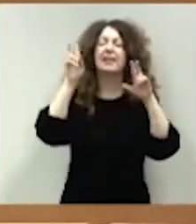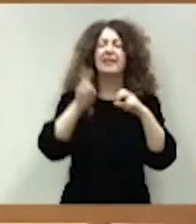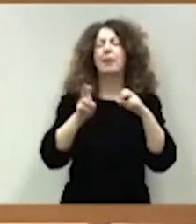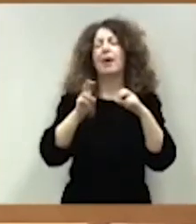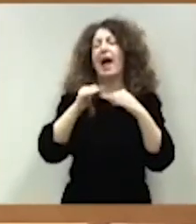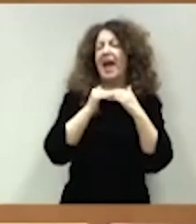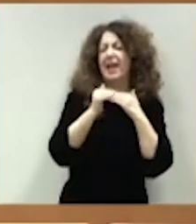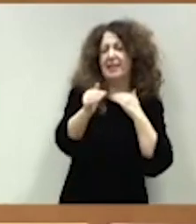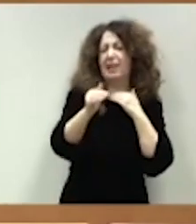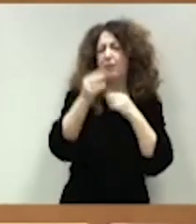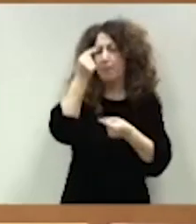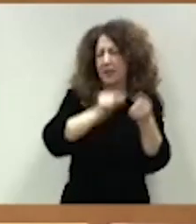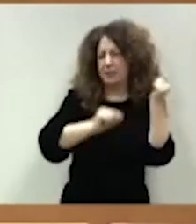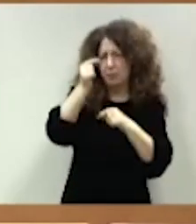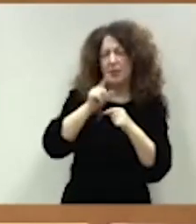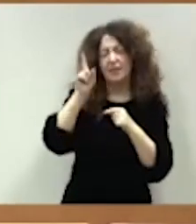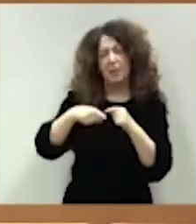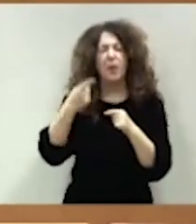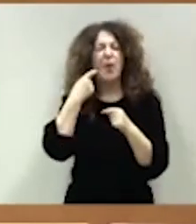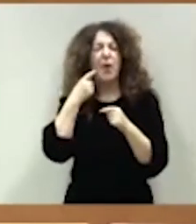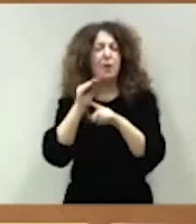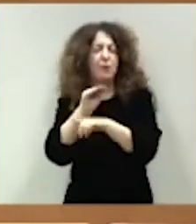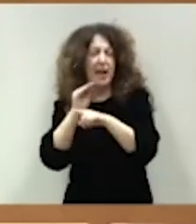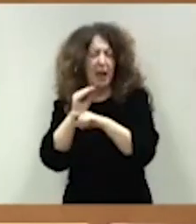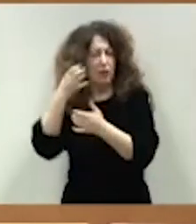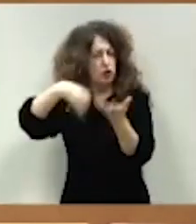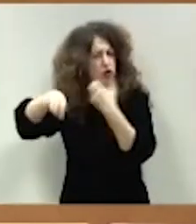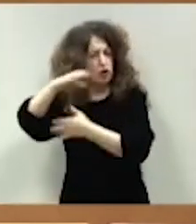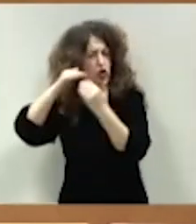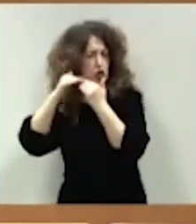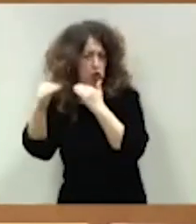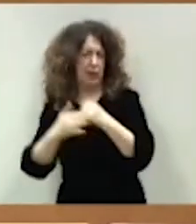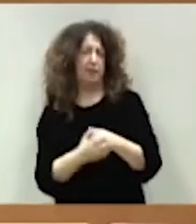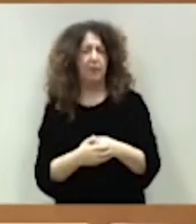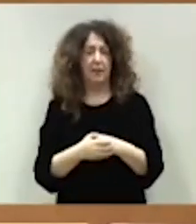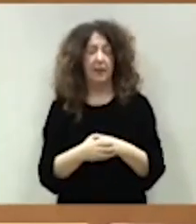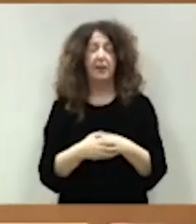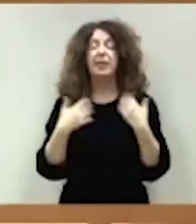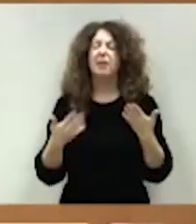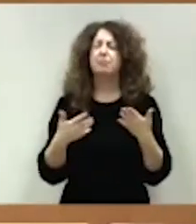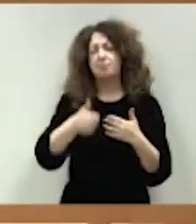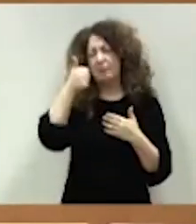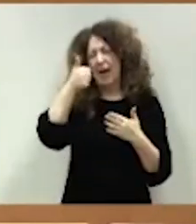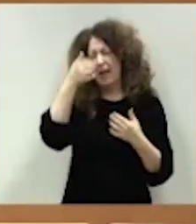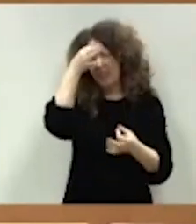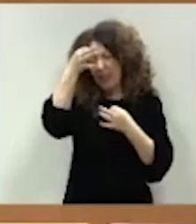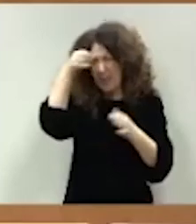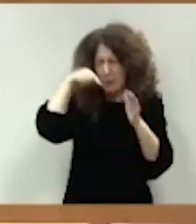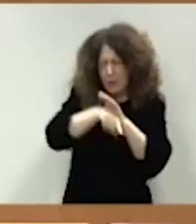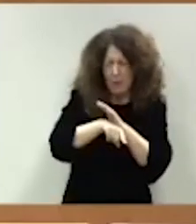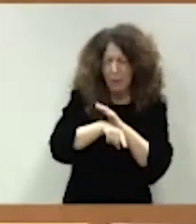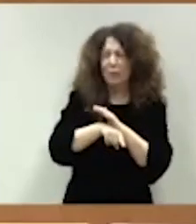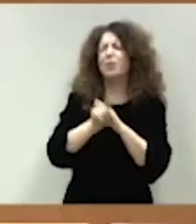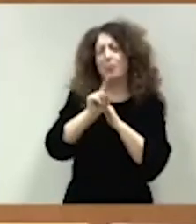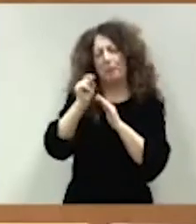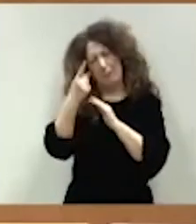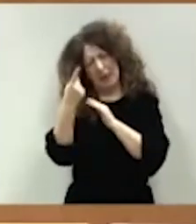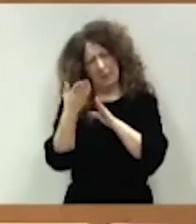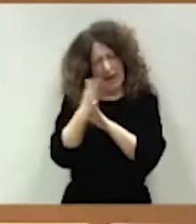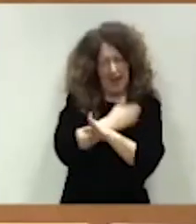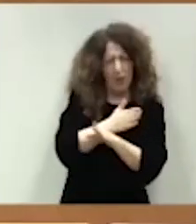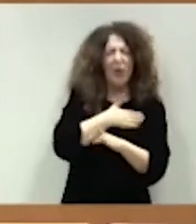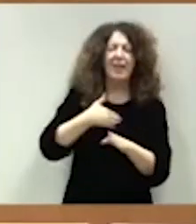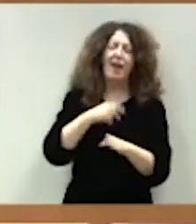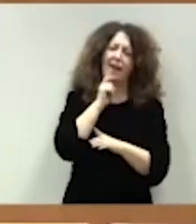Sostenibilidad Financiera. Y, antes de entrar en el detalle, me gustaría hacer una consideración previa, ya que el